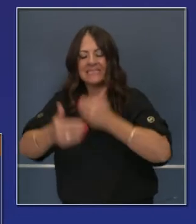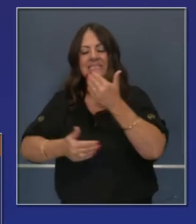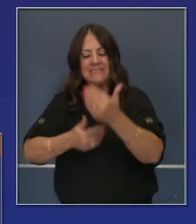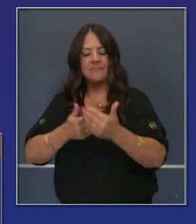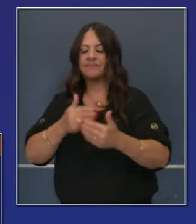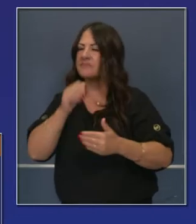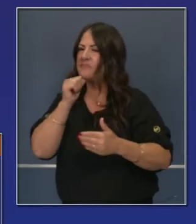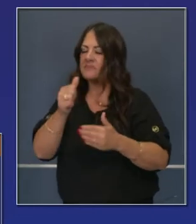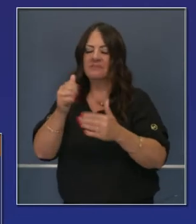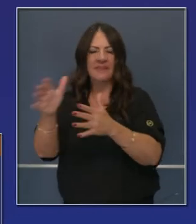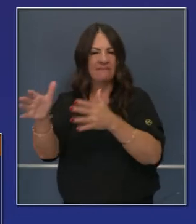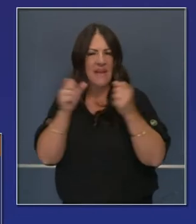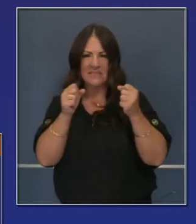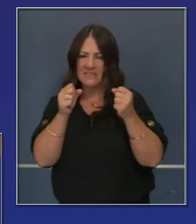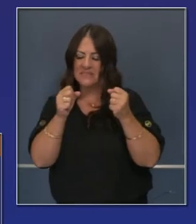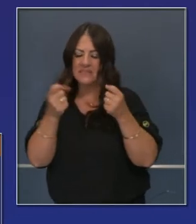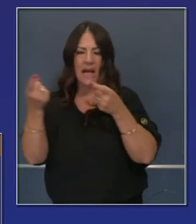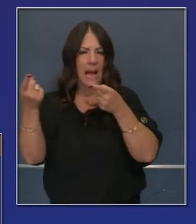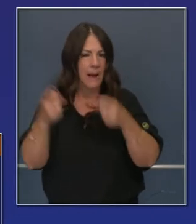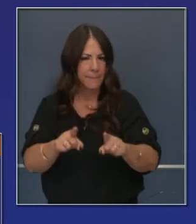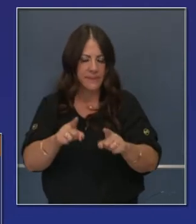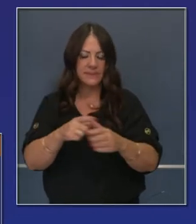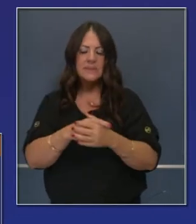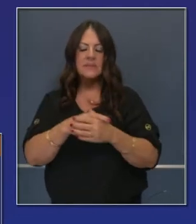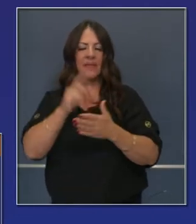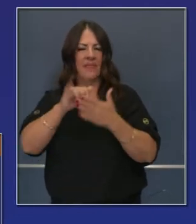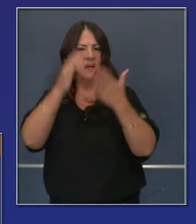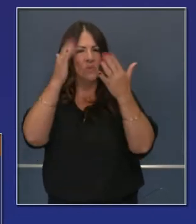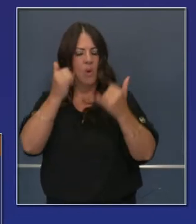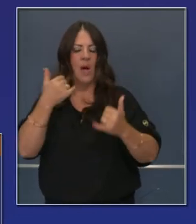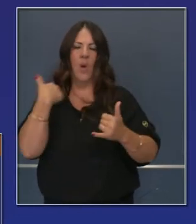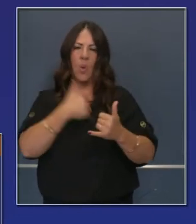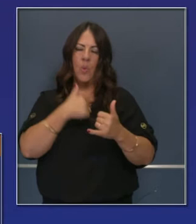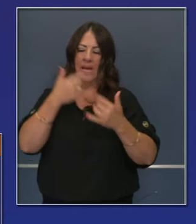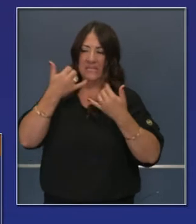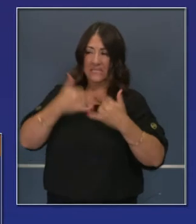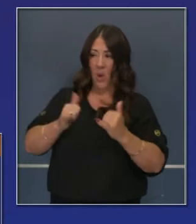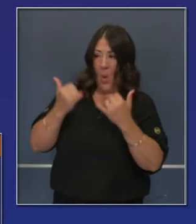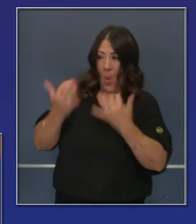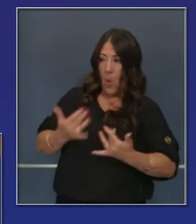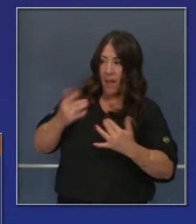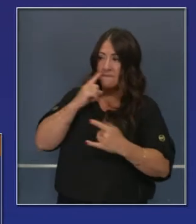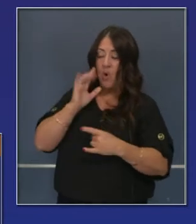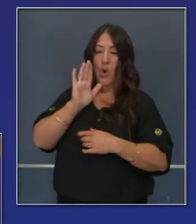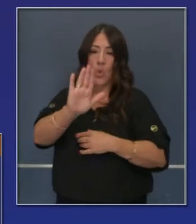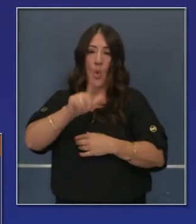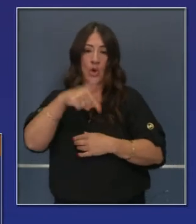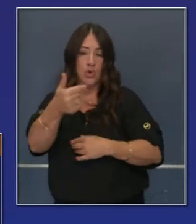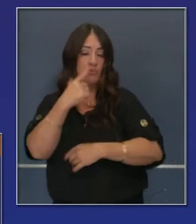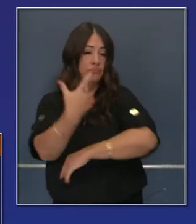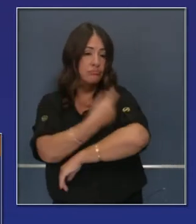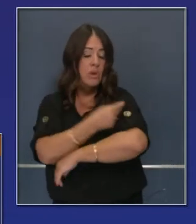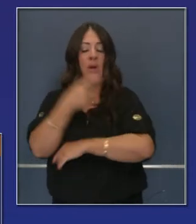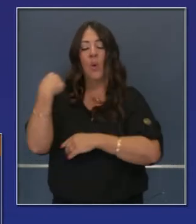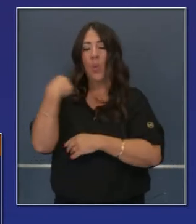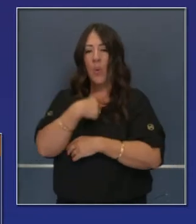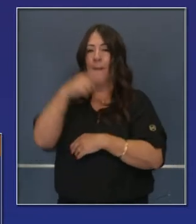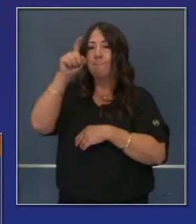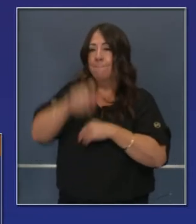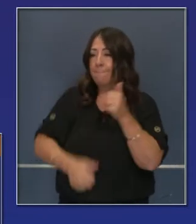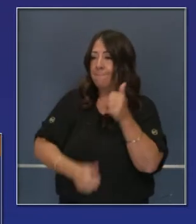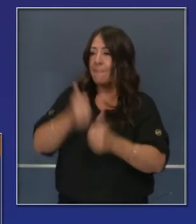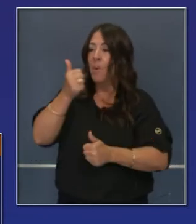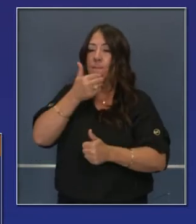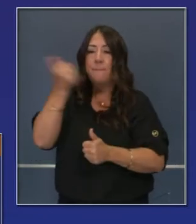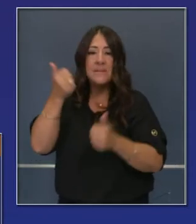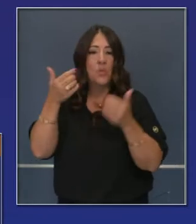esto no acabará con la pandemia de la noche a la mañana. Por eso es esencial que mantengamos nuestra vigilancia y que nos recordemos